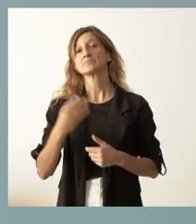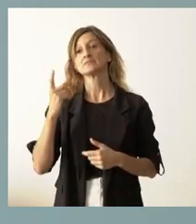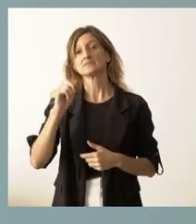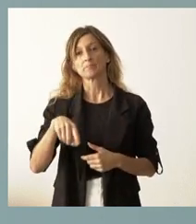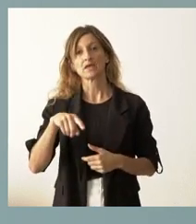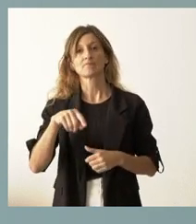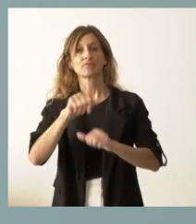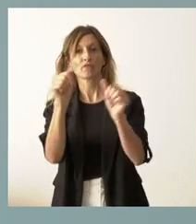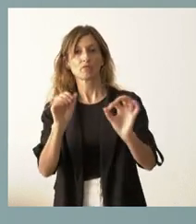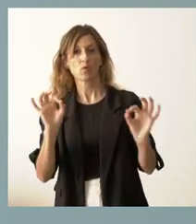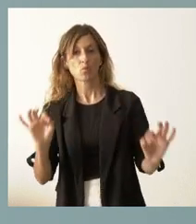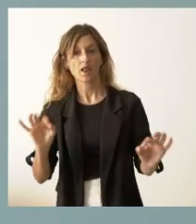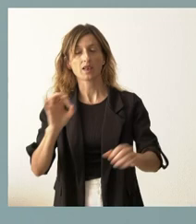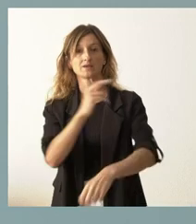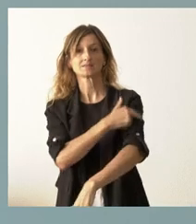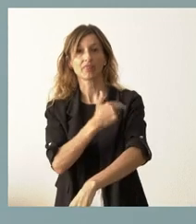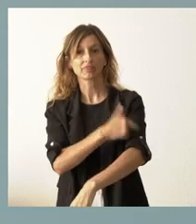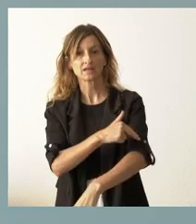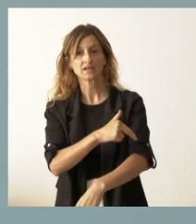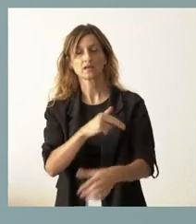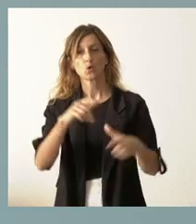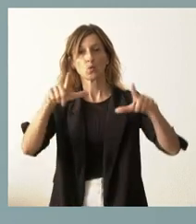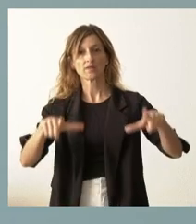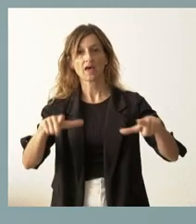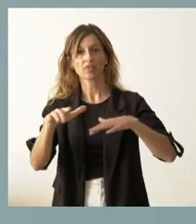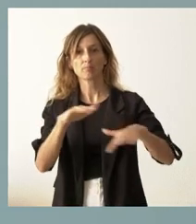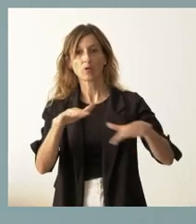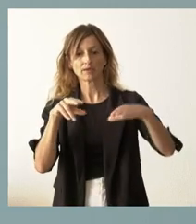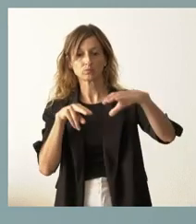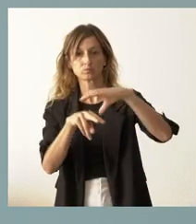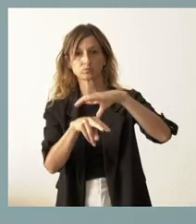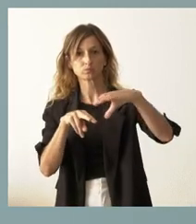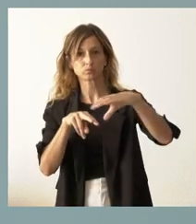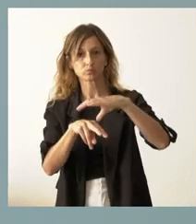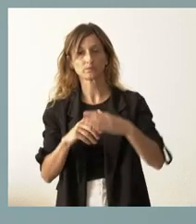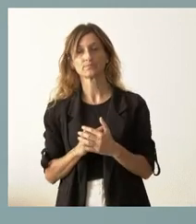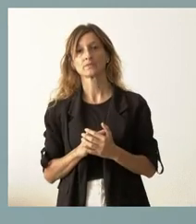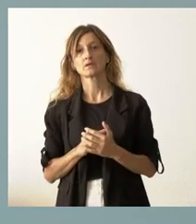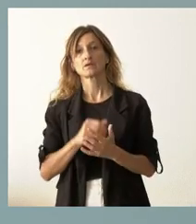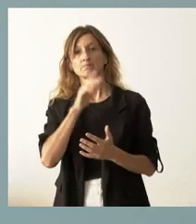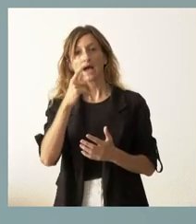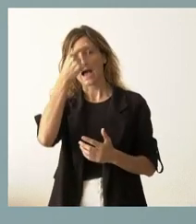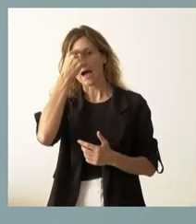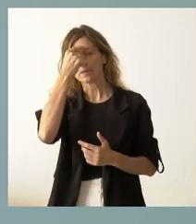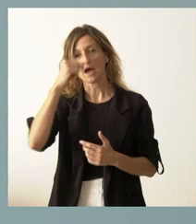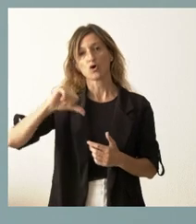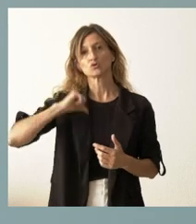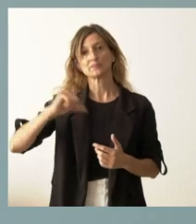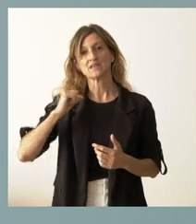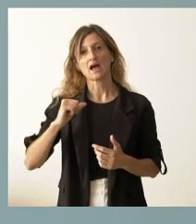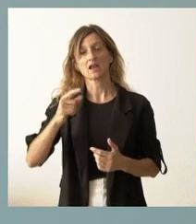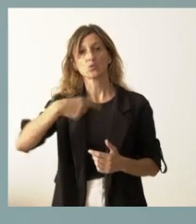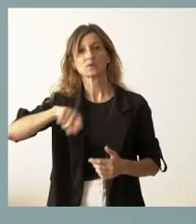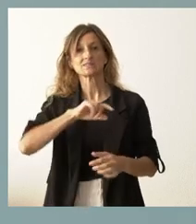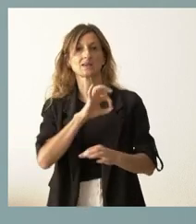que el SACIL habilita una unidad móvil de resonancia magnética para Ávila en el Hospital Nuestra Señora de